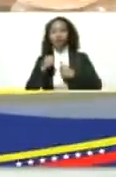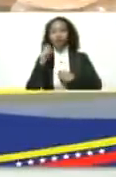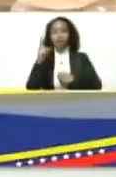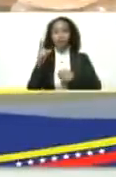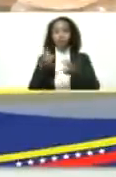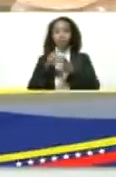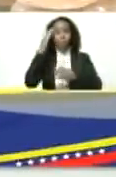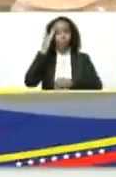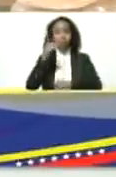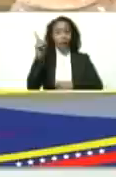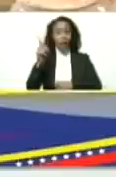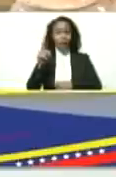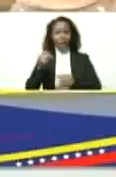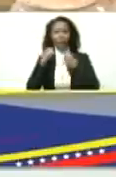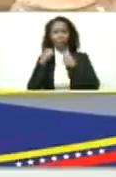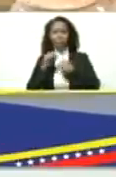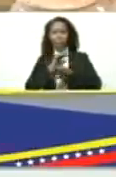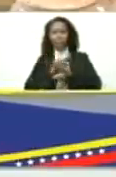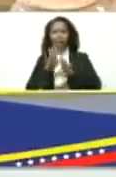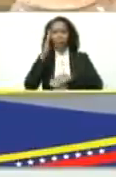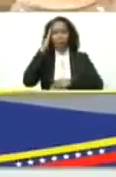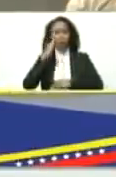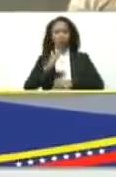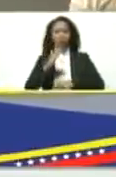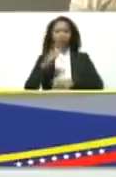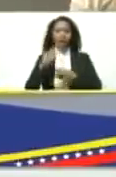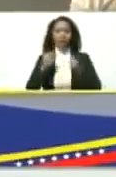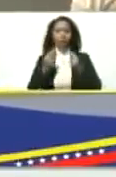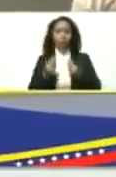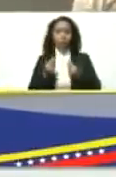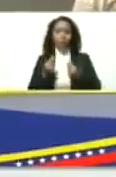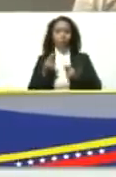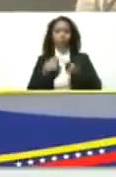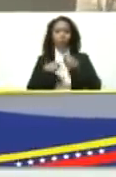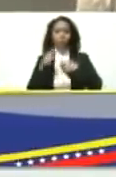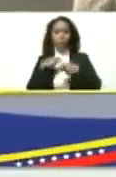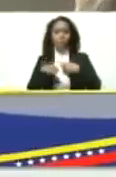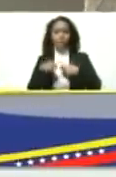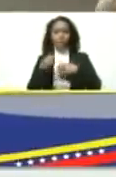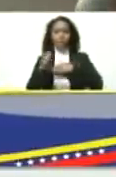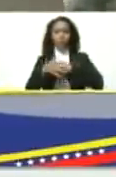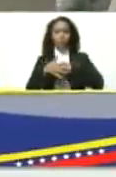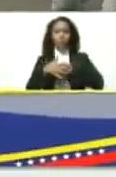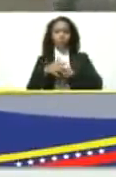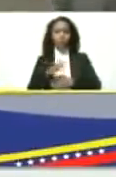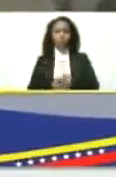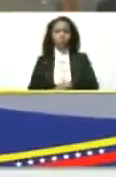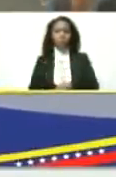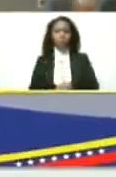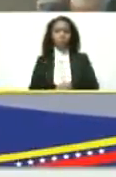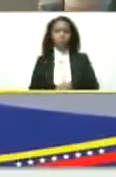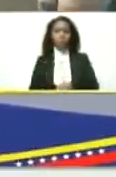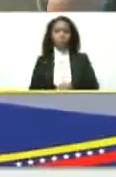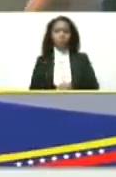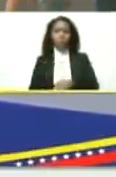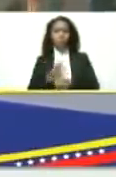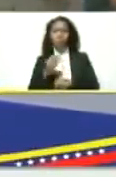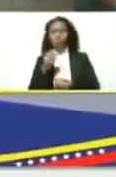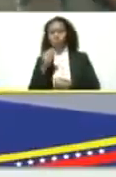militar, Rusia es una potencia ya militar, económica, comercial, tecnológica, muy